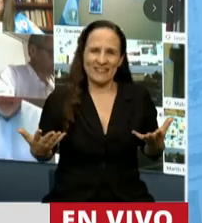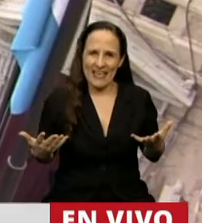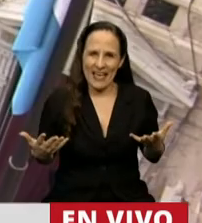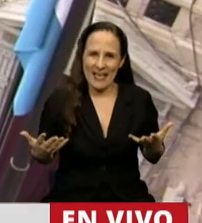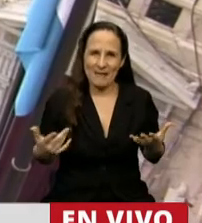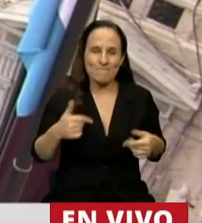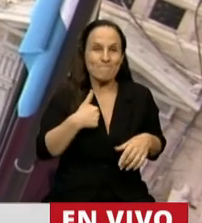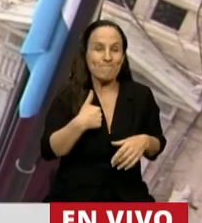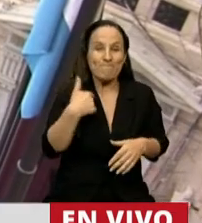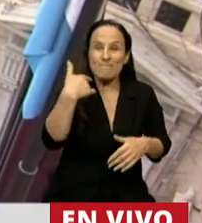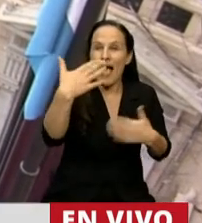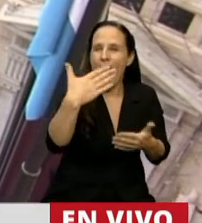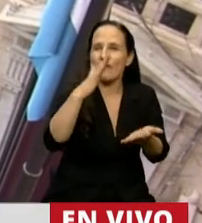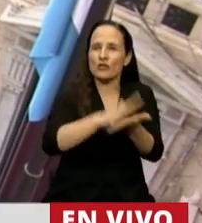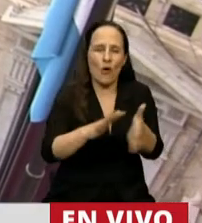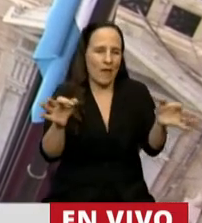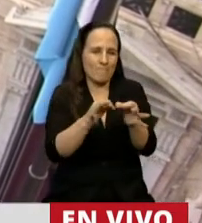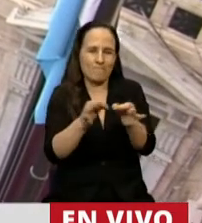cómo hacer para hablar de soberanía,